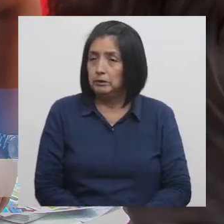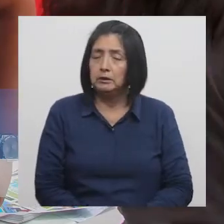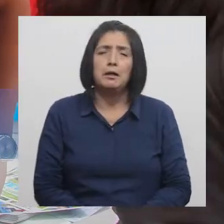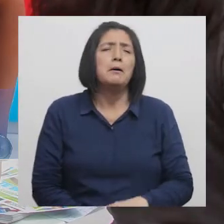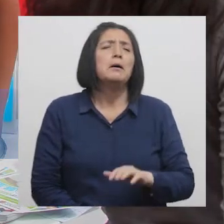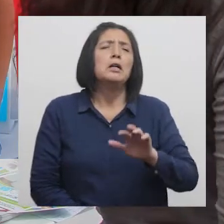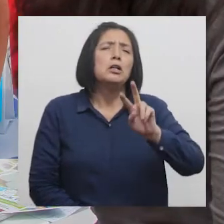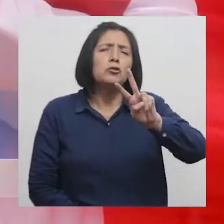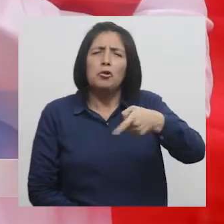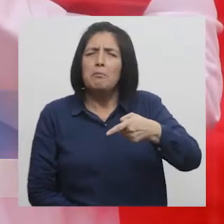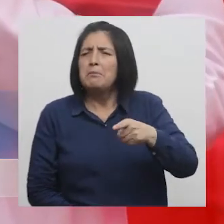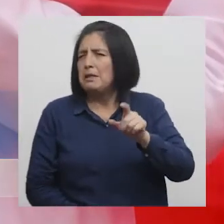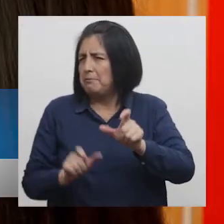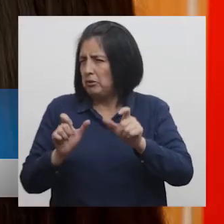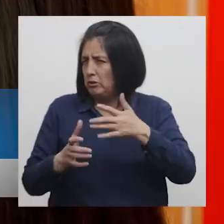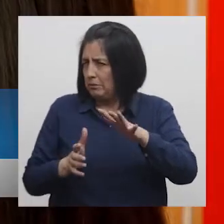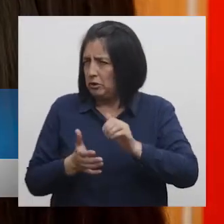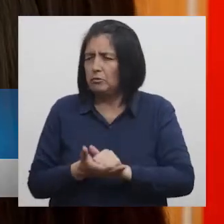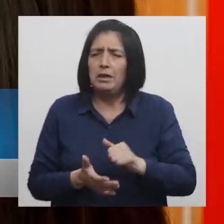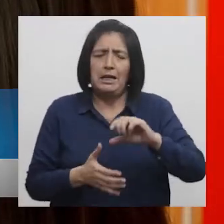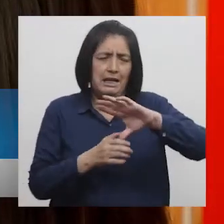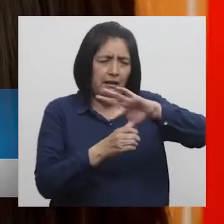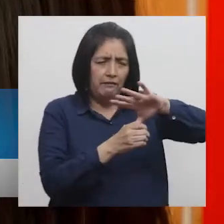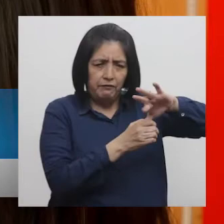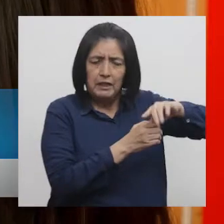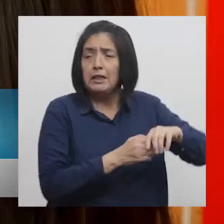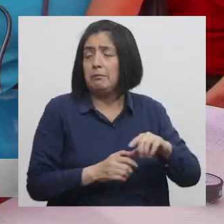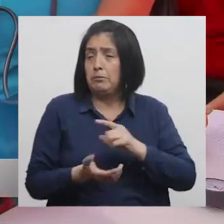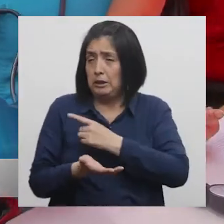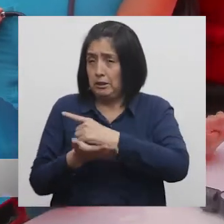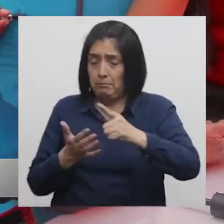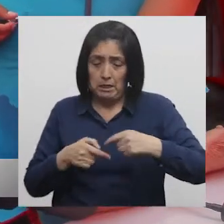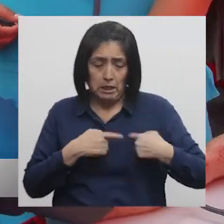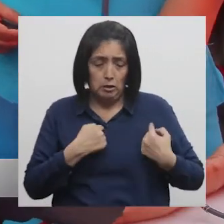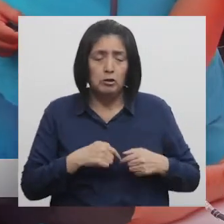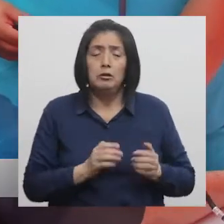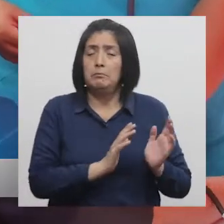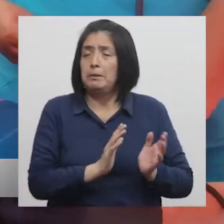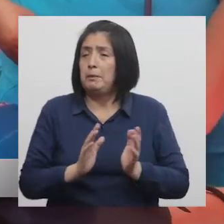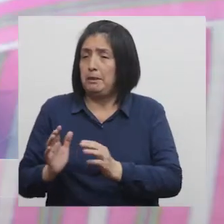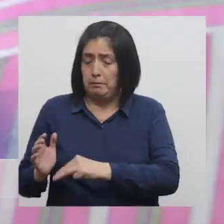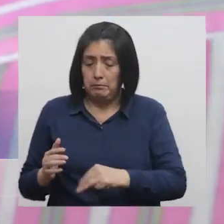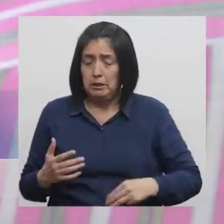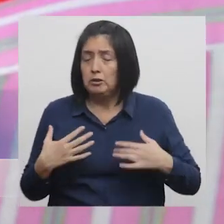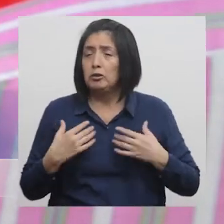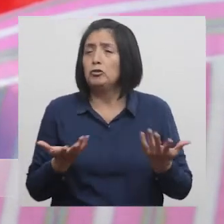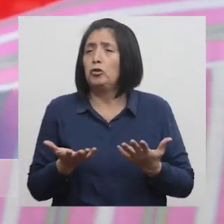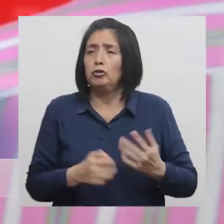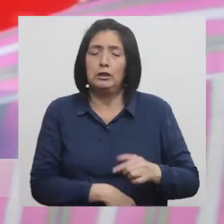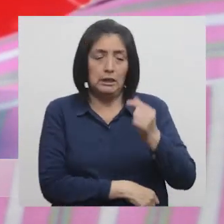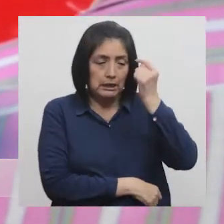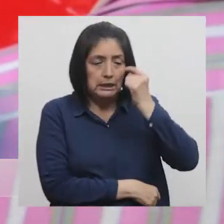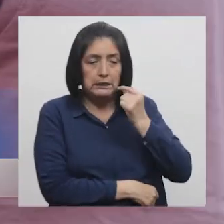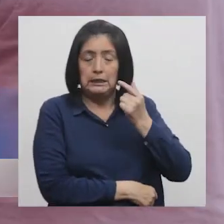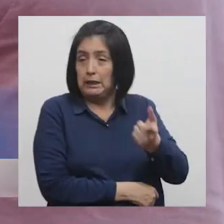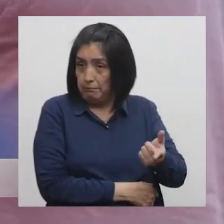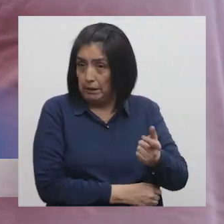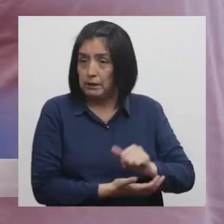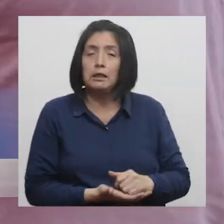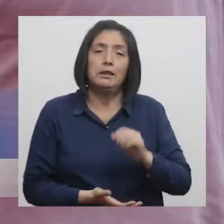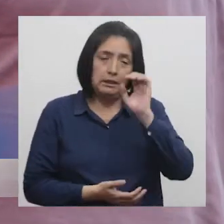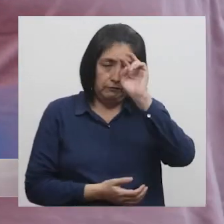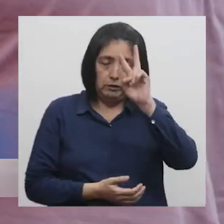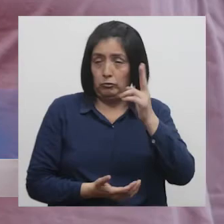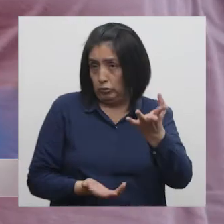Cerca de 2.000 personas fueron atendidas en la Feria por la Semana del Corazón Organizada por el Ministerio de Salud en el Emporio Comercial de Gamarra En el